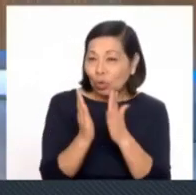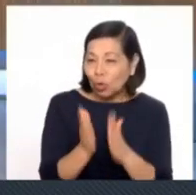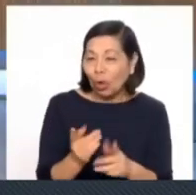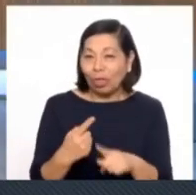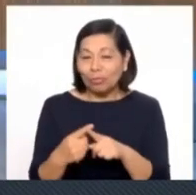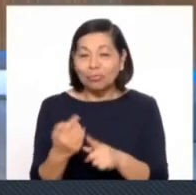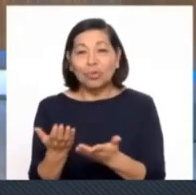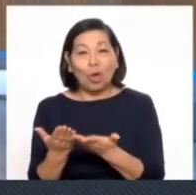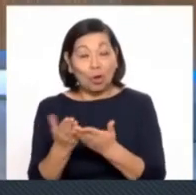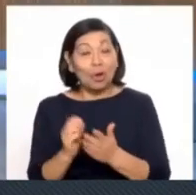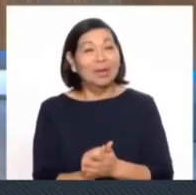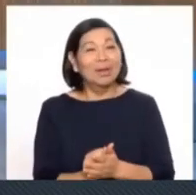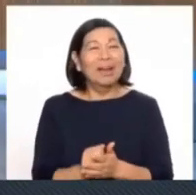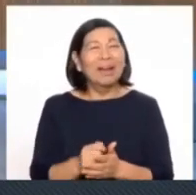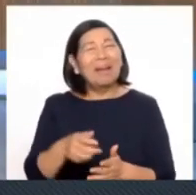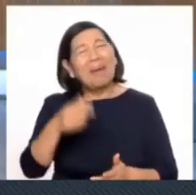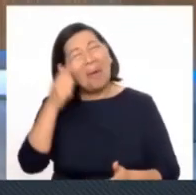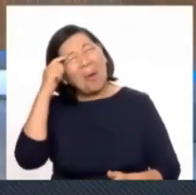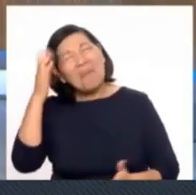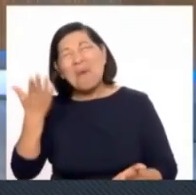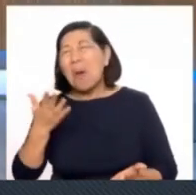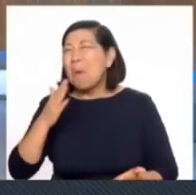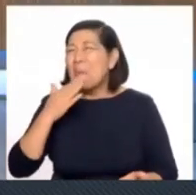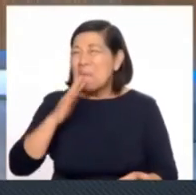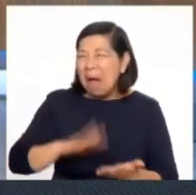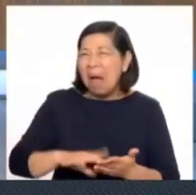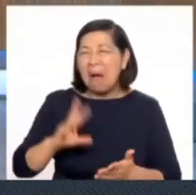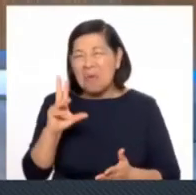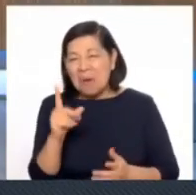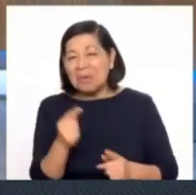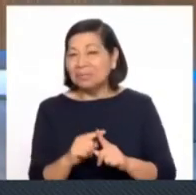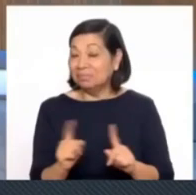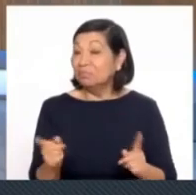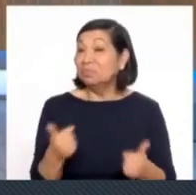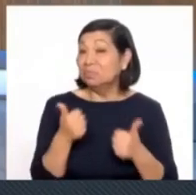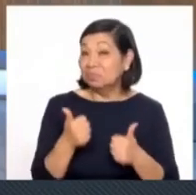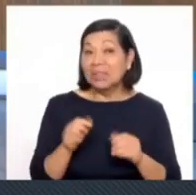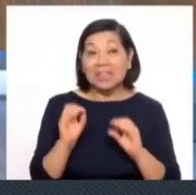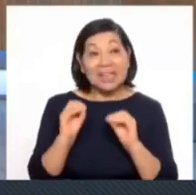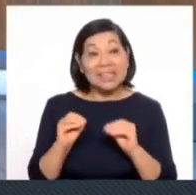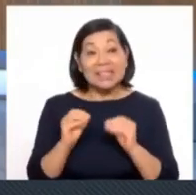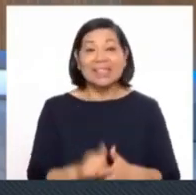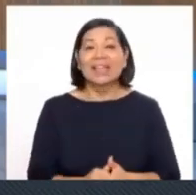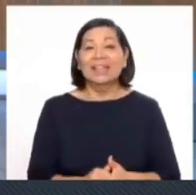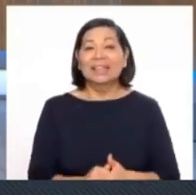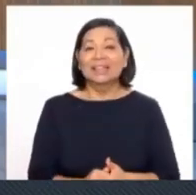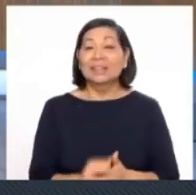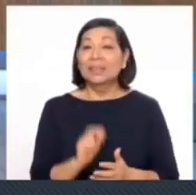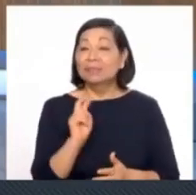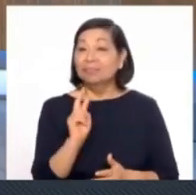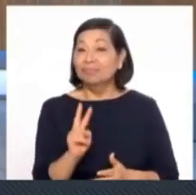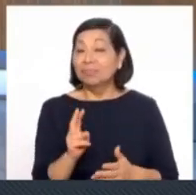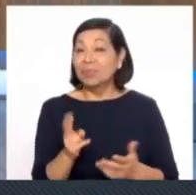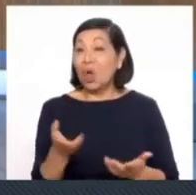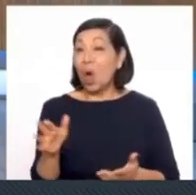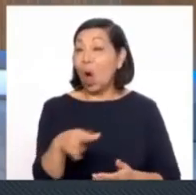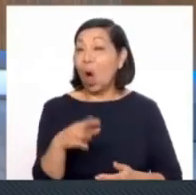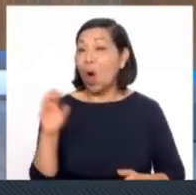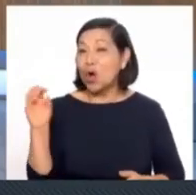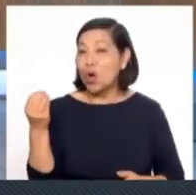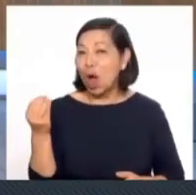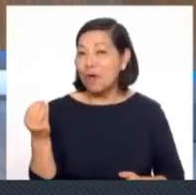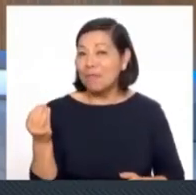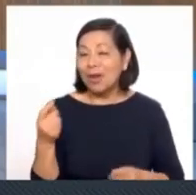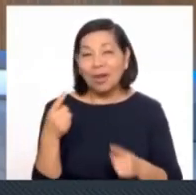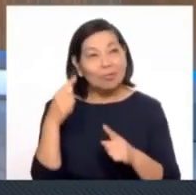en las instituciones, lejos de la delincuencia y de las malas costumbres, ¿no? Así es, ahí le estábamos viendo estos jóvenes talentos,